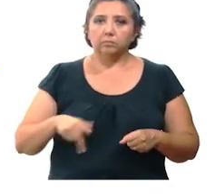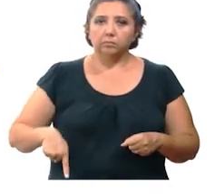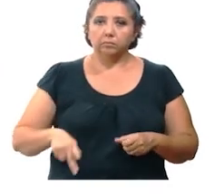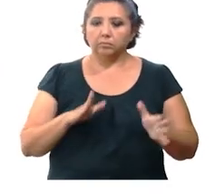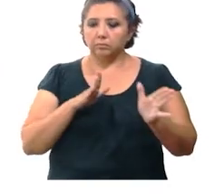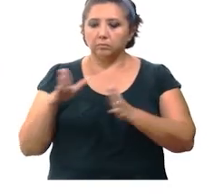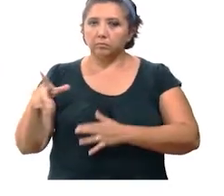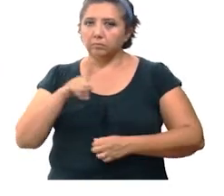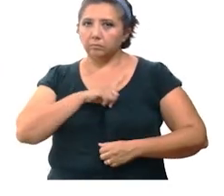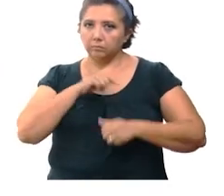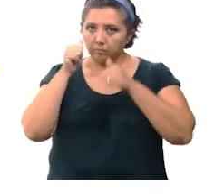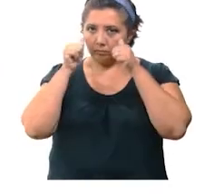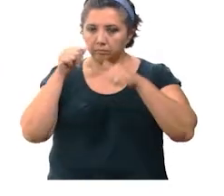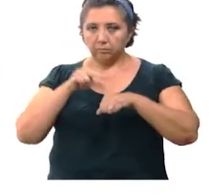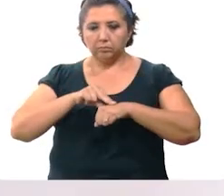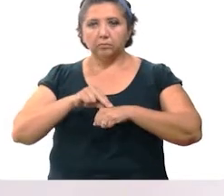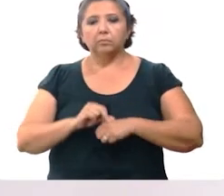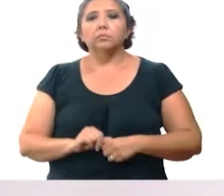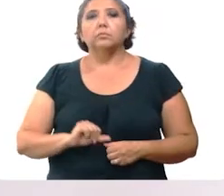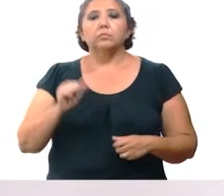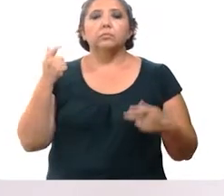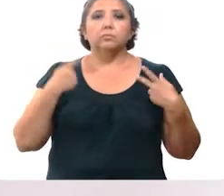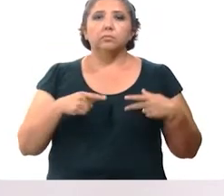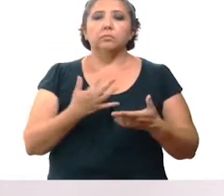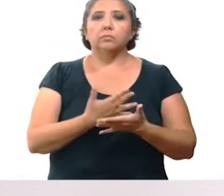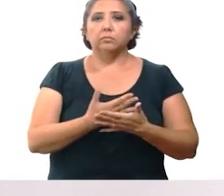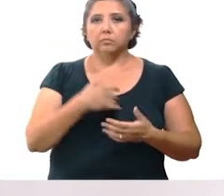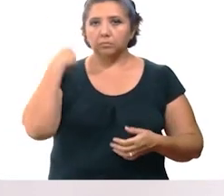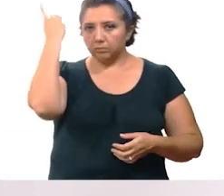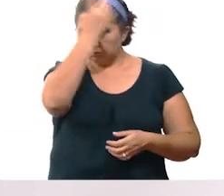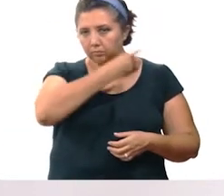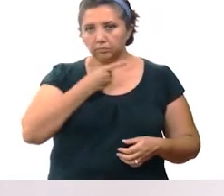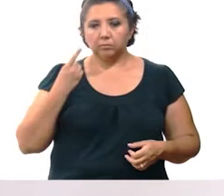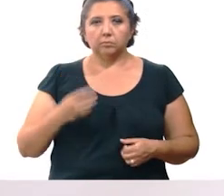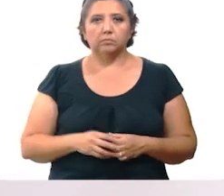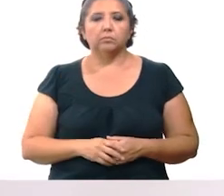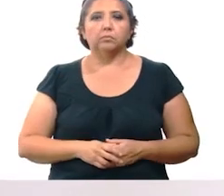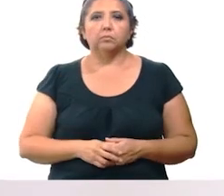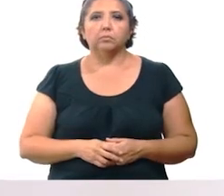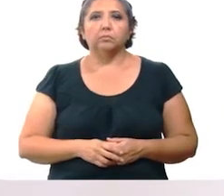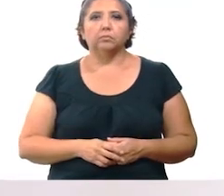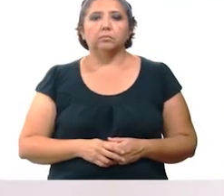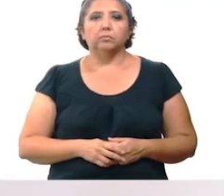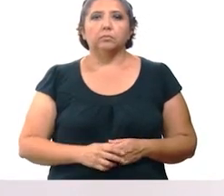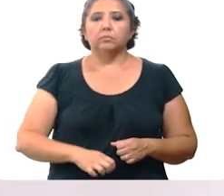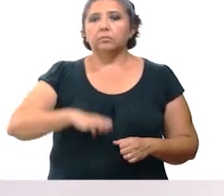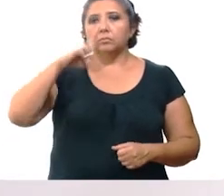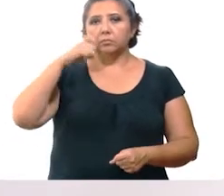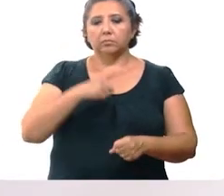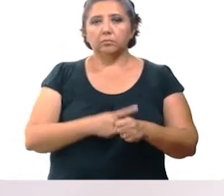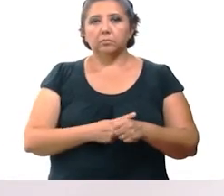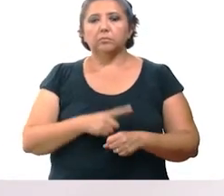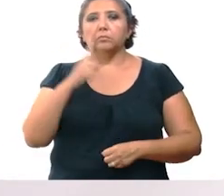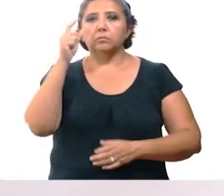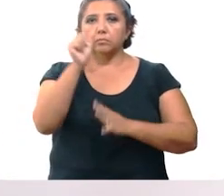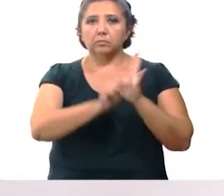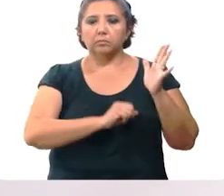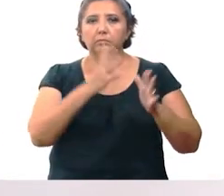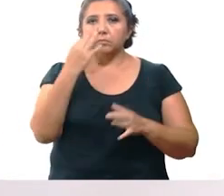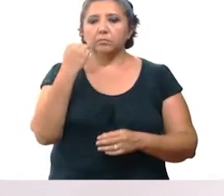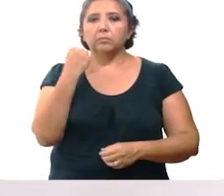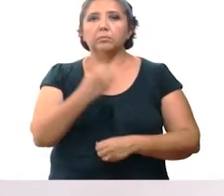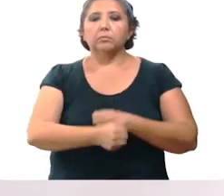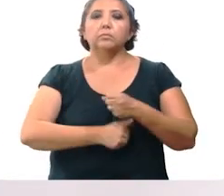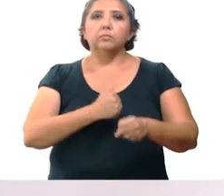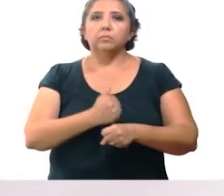hospitales públicos y en aislamiento total. Hay otros pacientes a la espera de diagnóstico. El rango de edad de los casos es de un